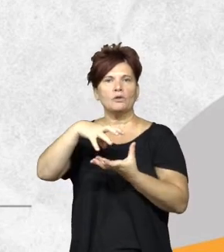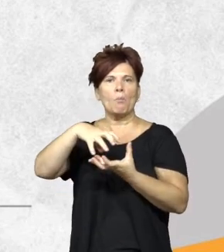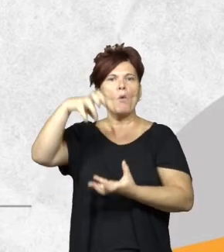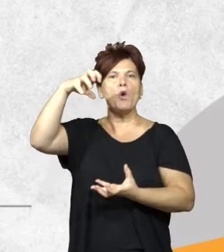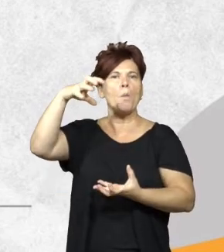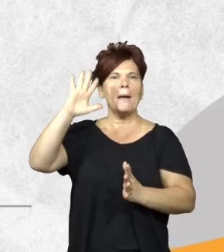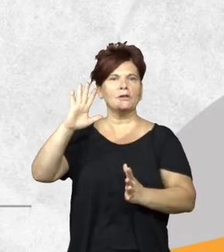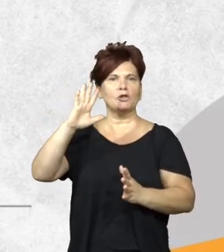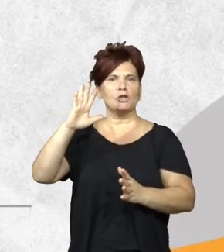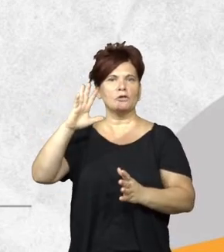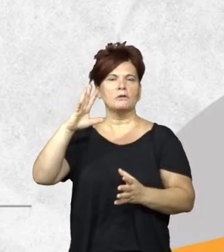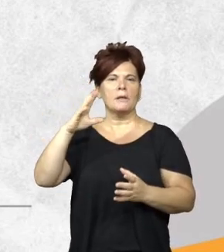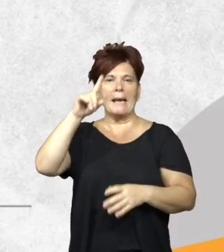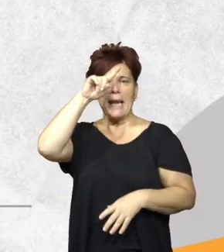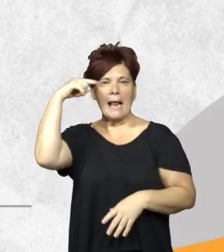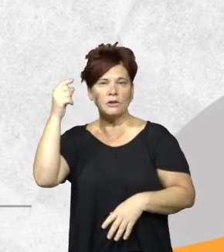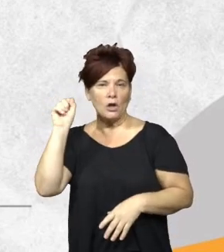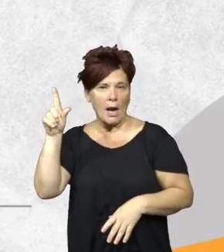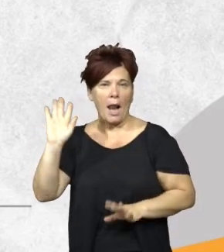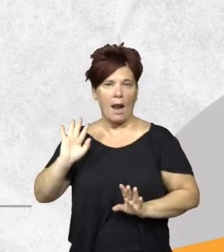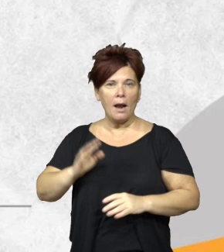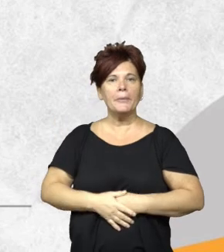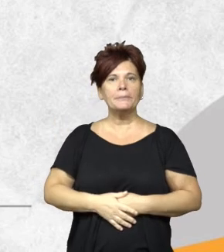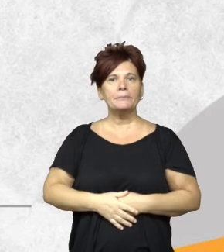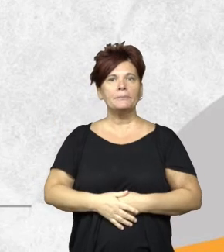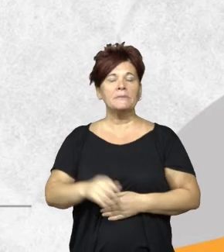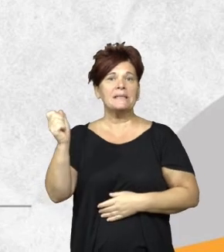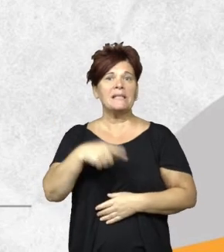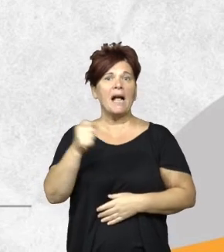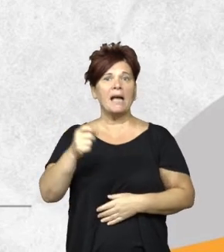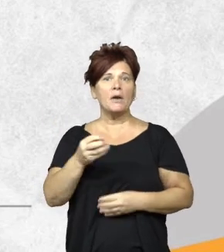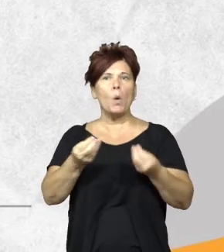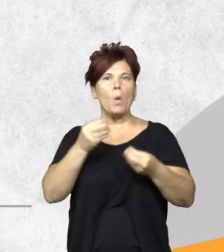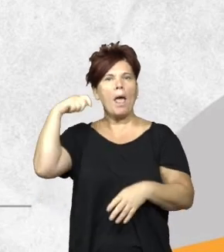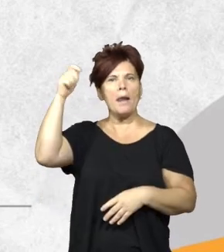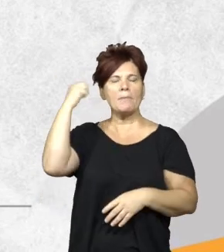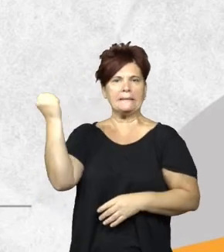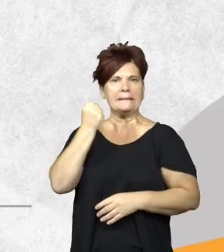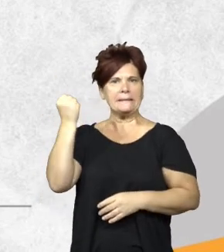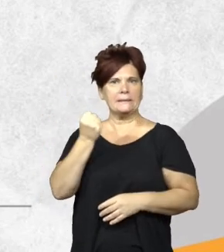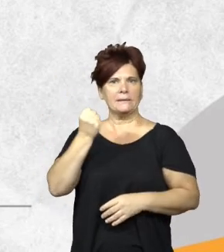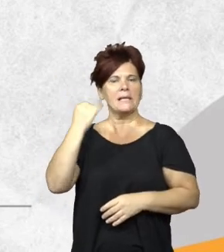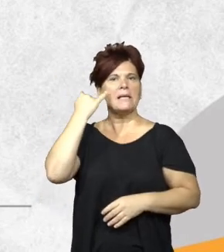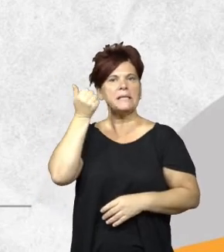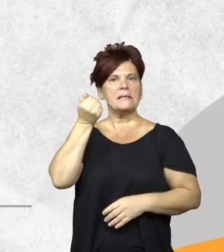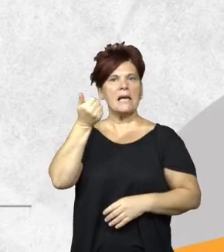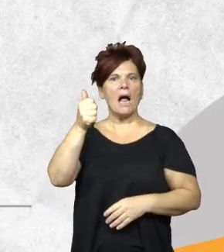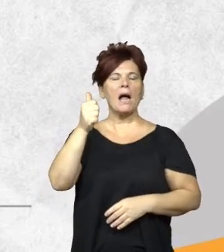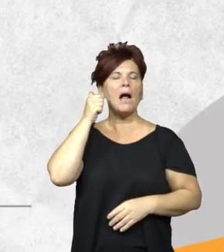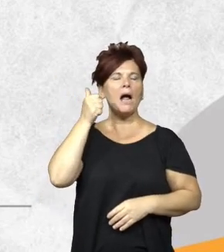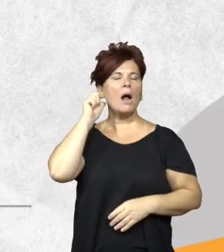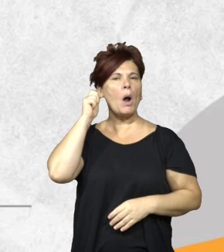conocido para todos en nuestro imprenetrable chaqueño es el yaguareté así que nosotros tuvimos que empezar a trabajar esto